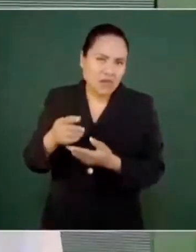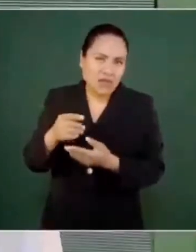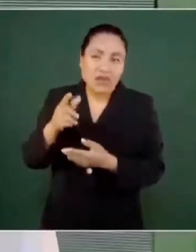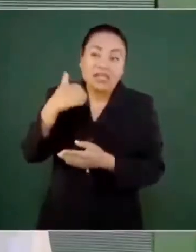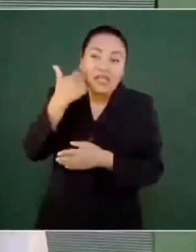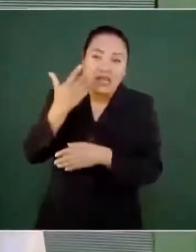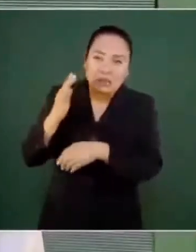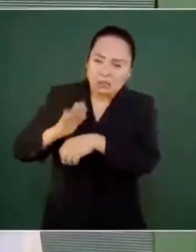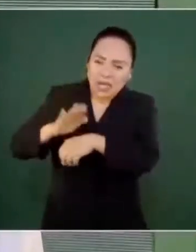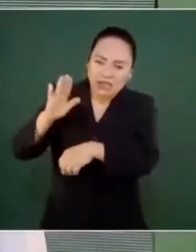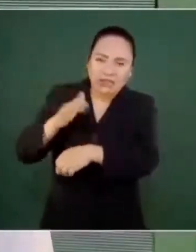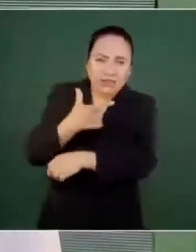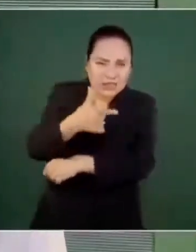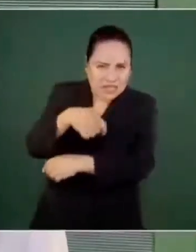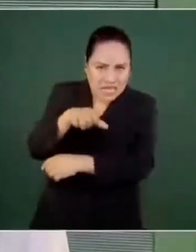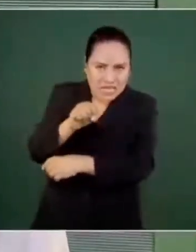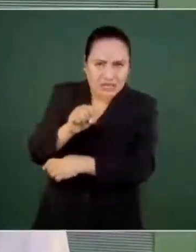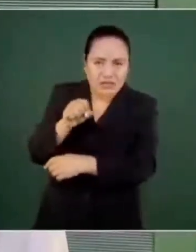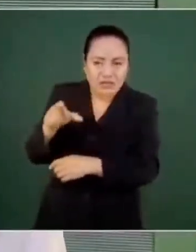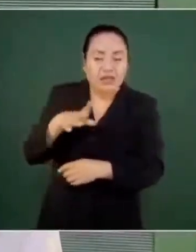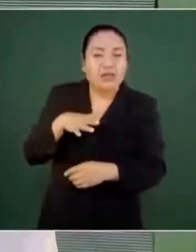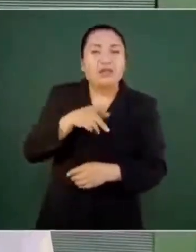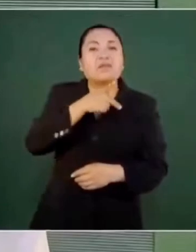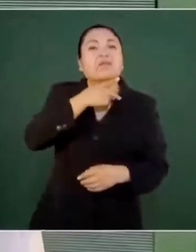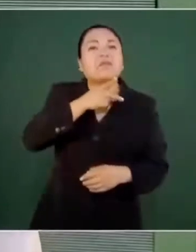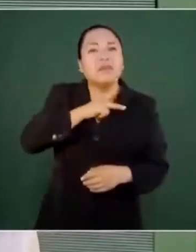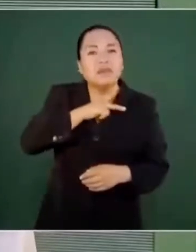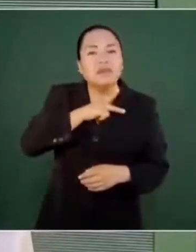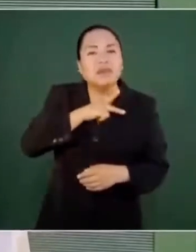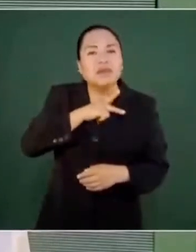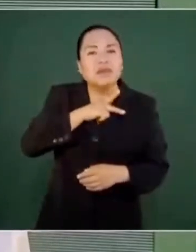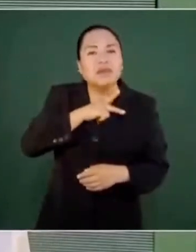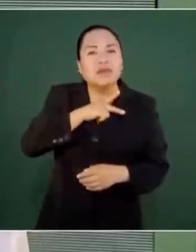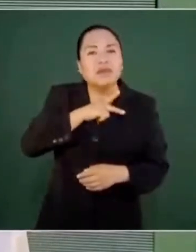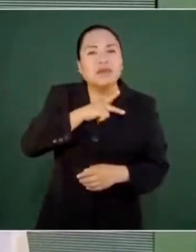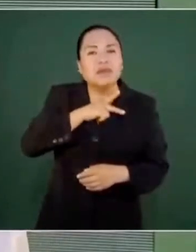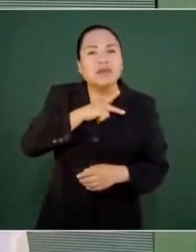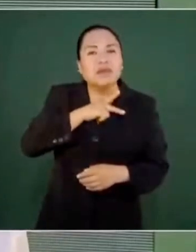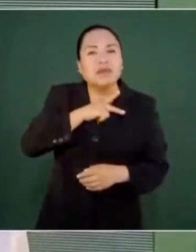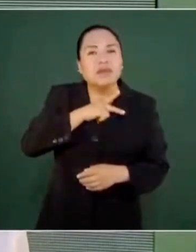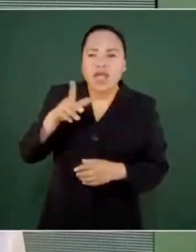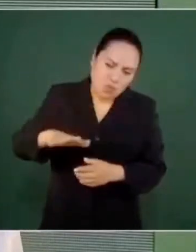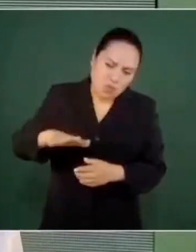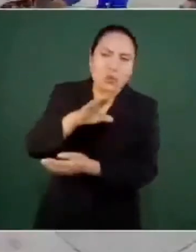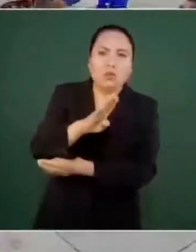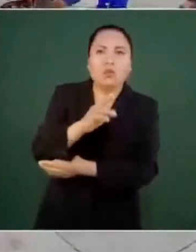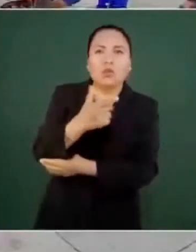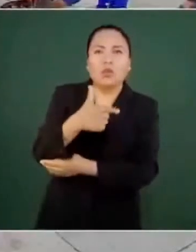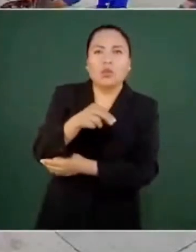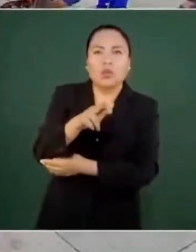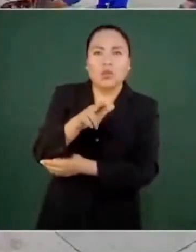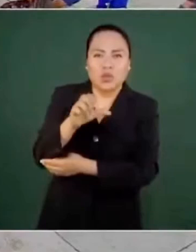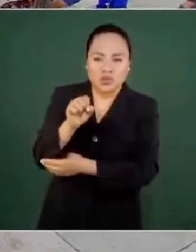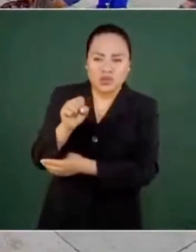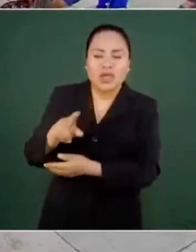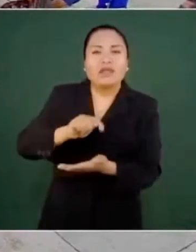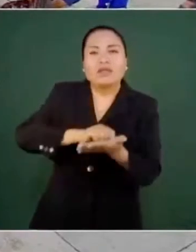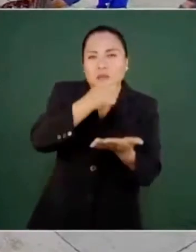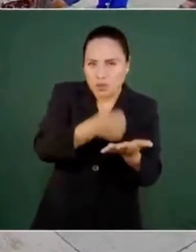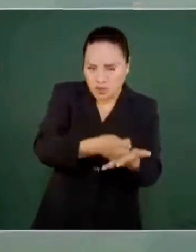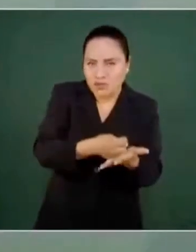gas del que sacaba Pemex en la cola al receta.